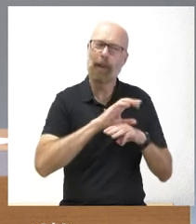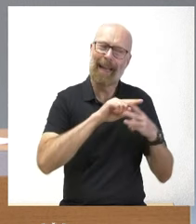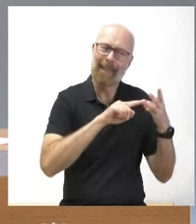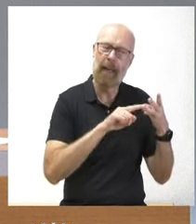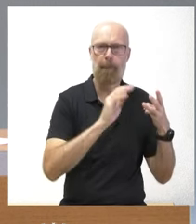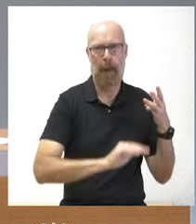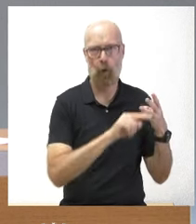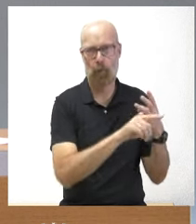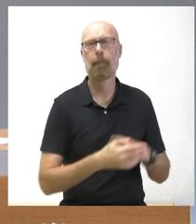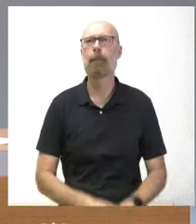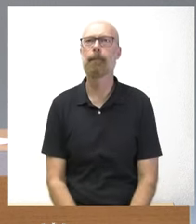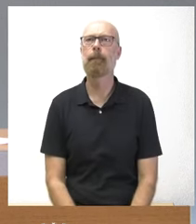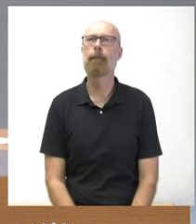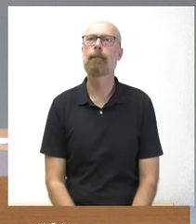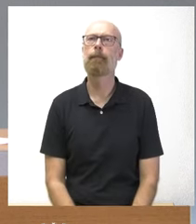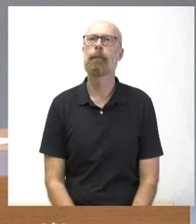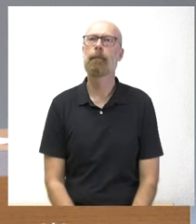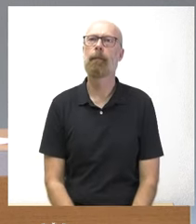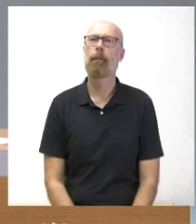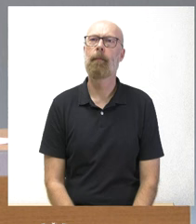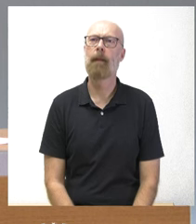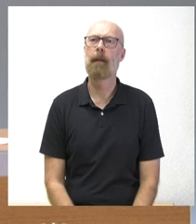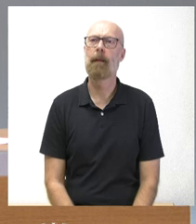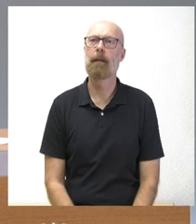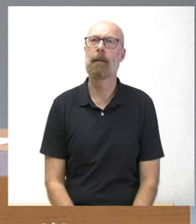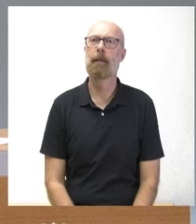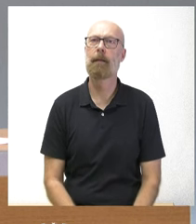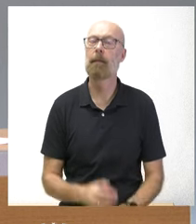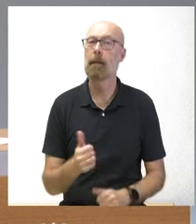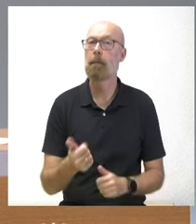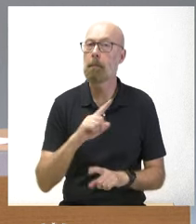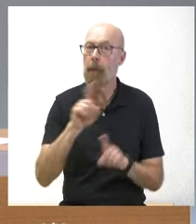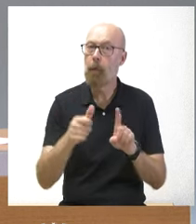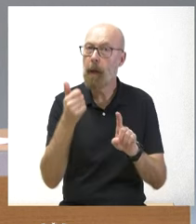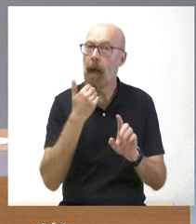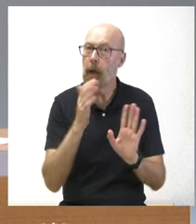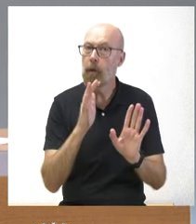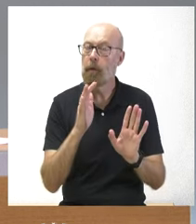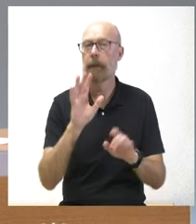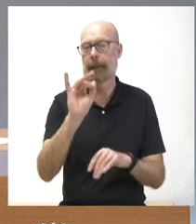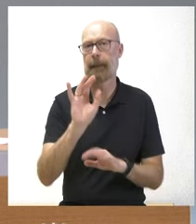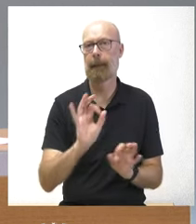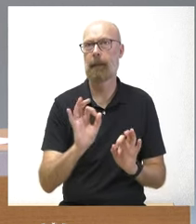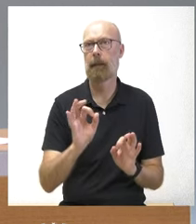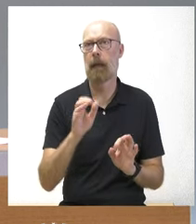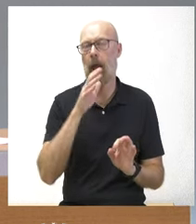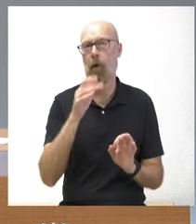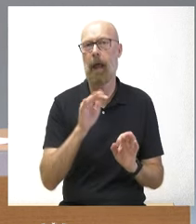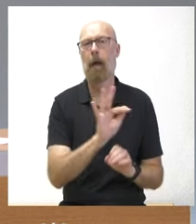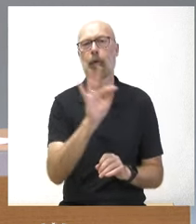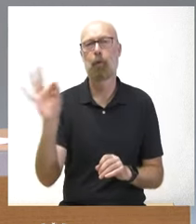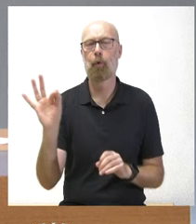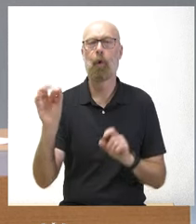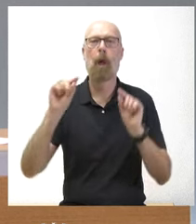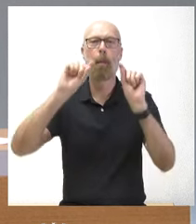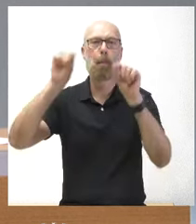si no hay más si perdón no no si hay alguna cuestión si no ya pasamos yo creo que sí que vamos a abrir ese turno provincial